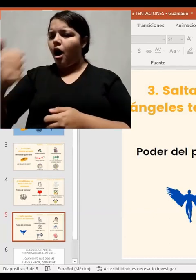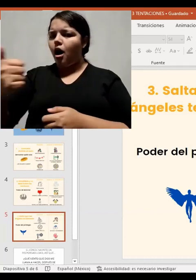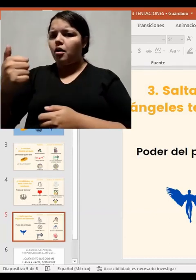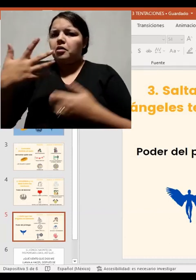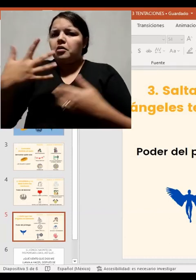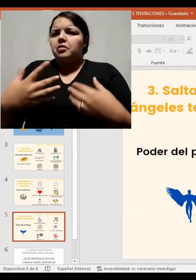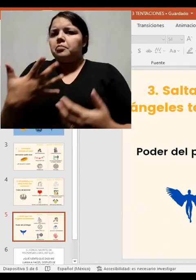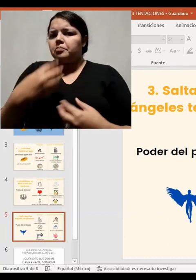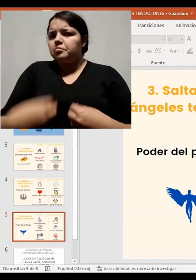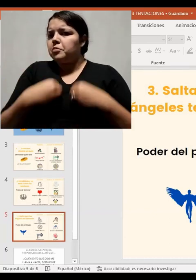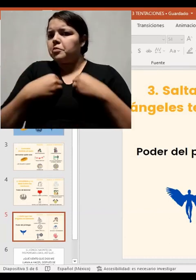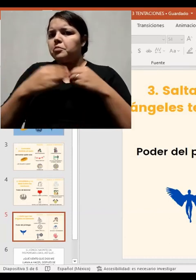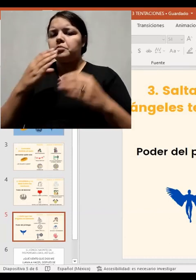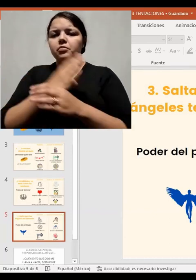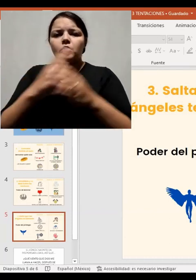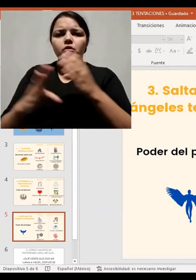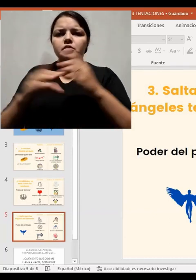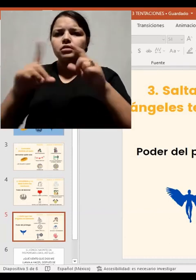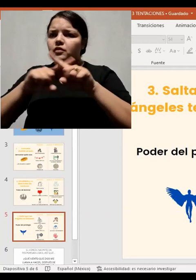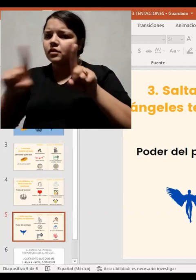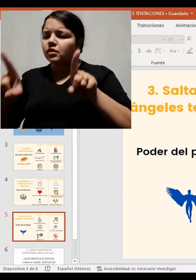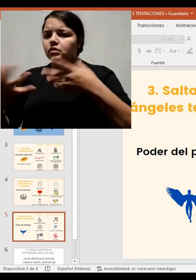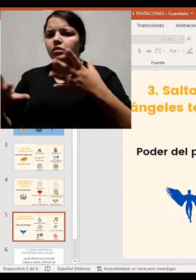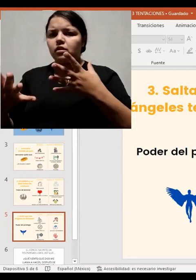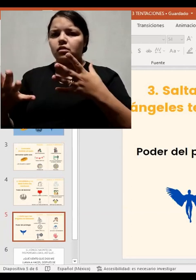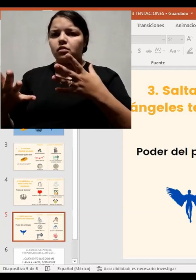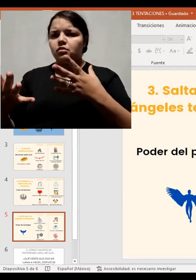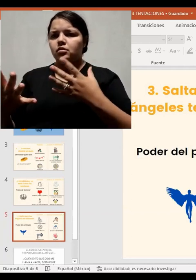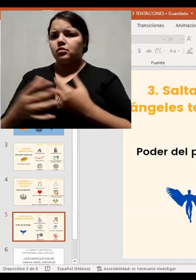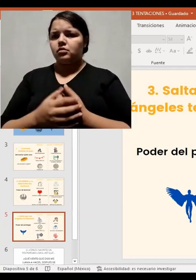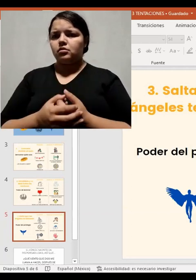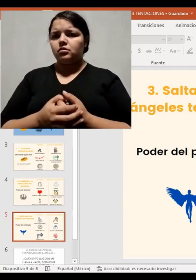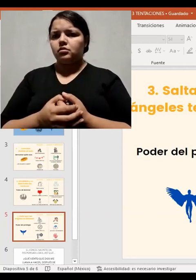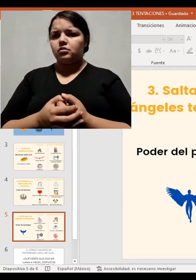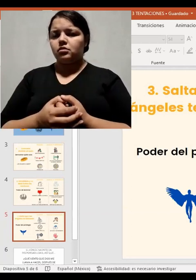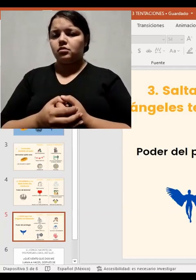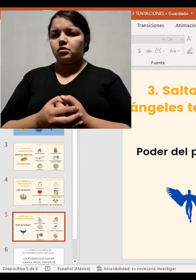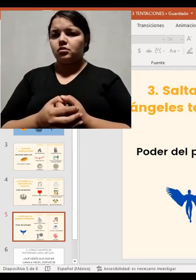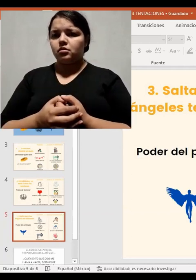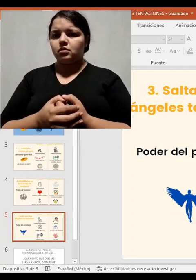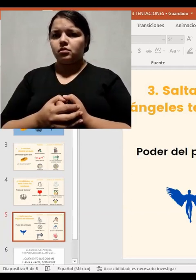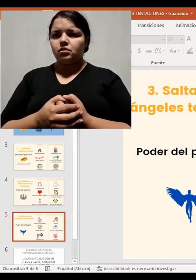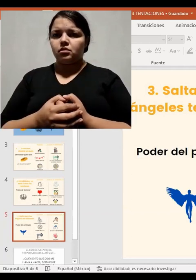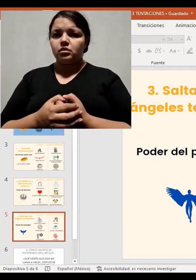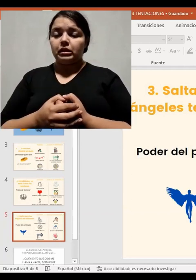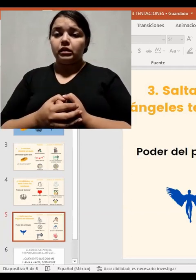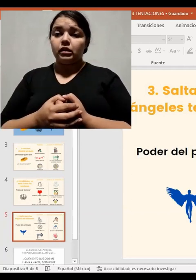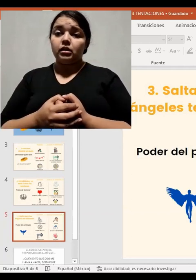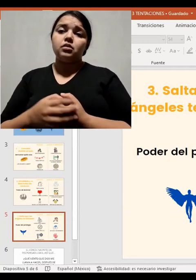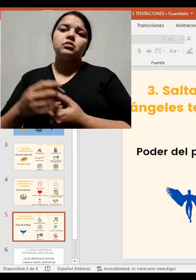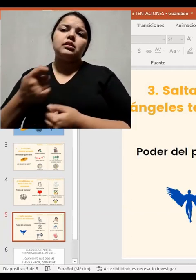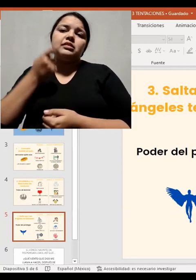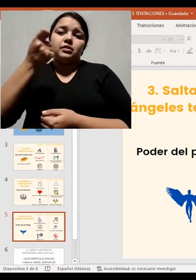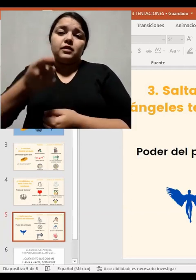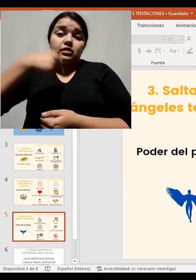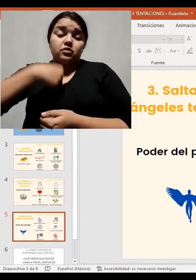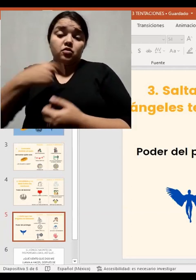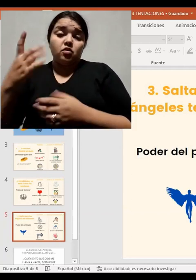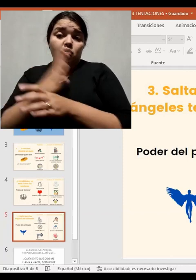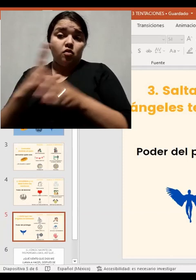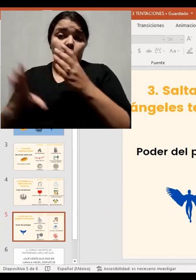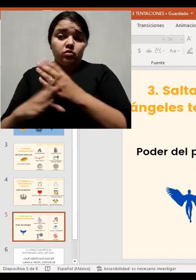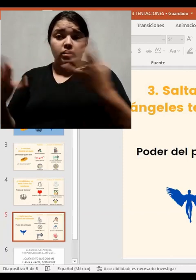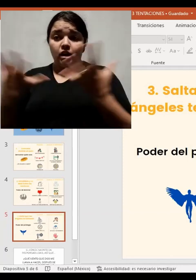por lo tanto, no va a ser lo mismo que yo. Y no porque yo, por como yo lo viví, quiere decir que está bien y tampoco que está mal.